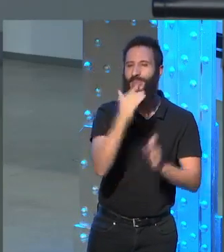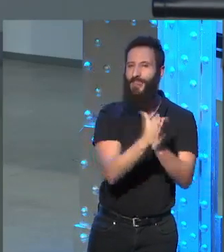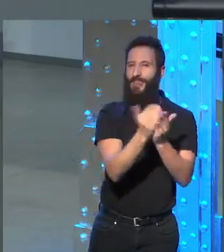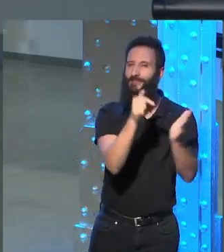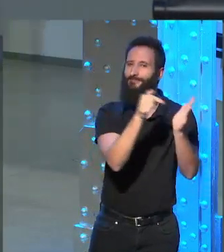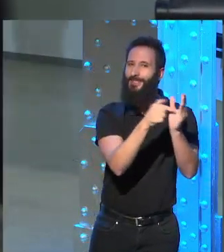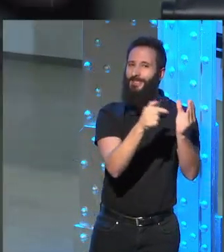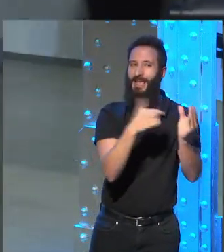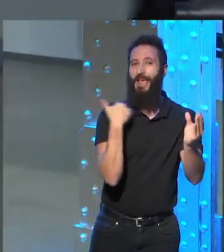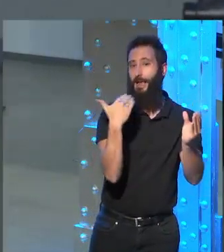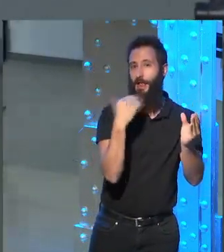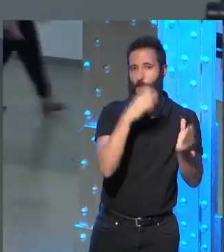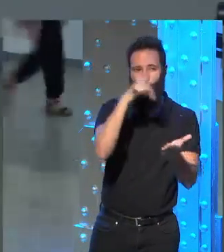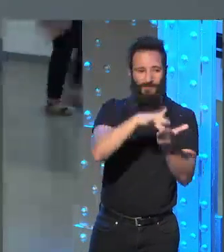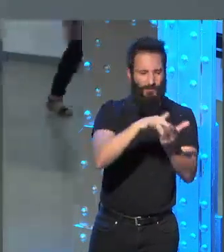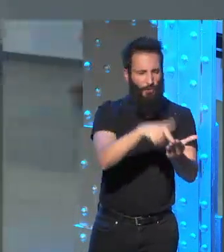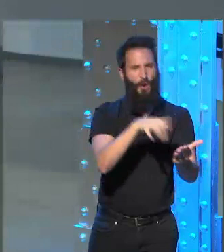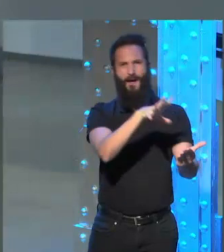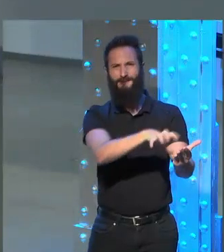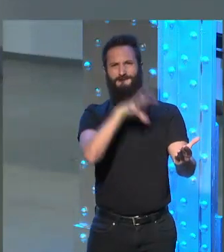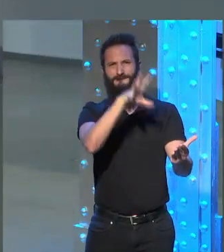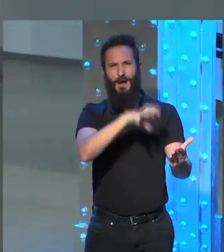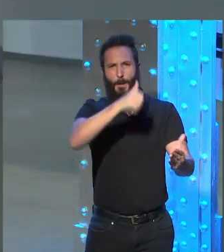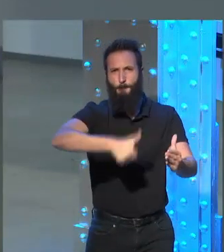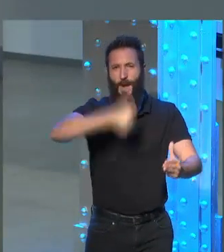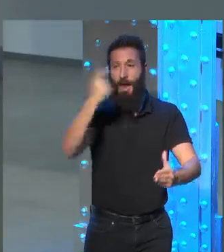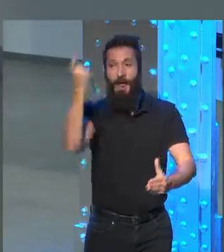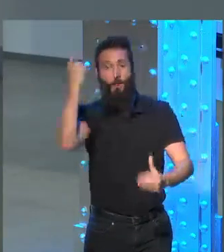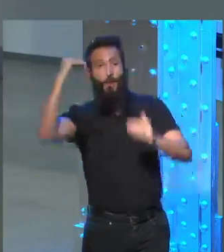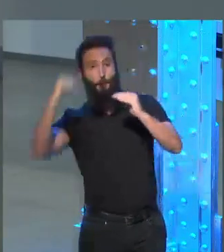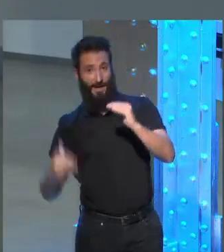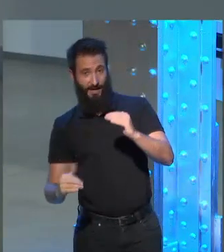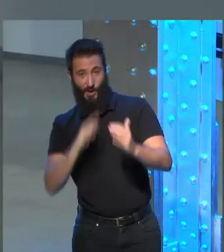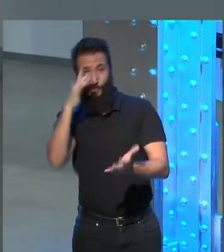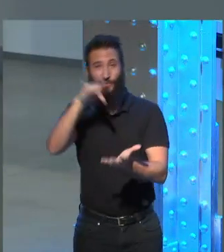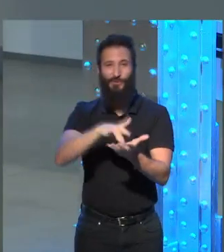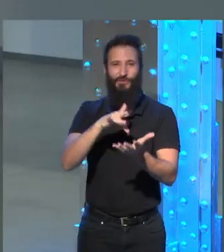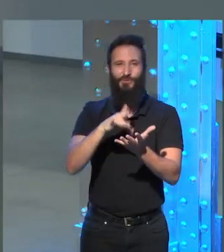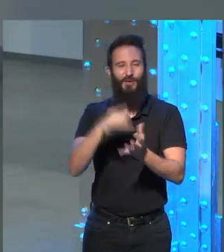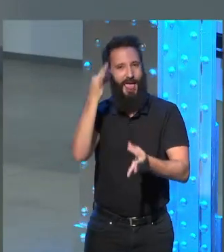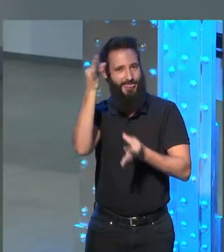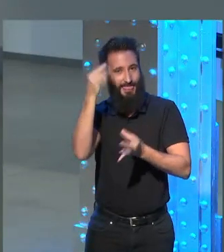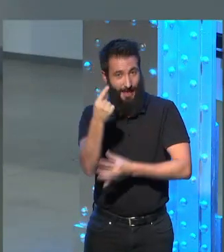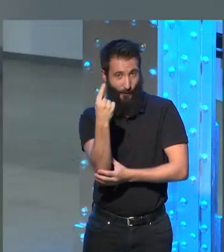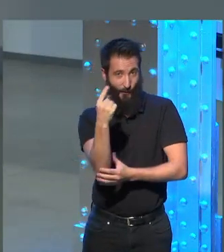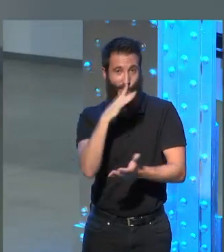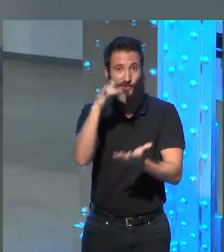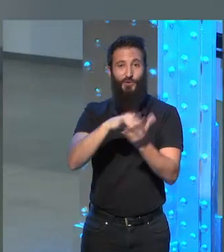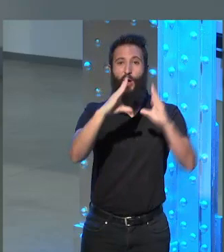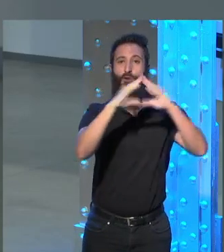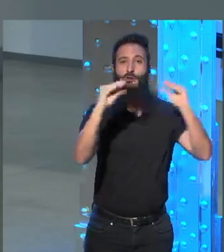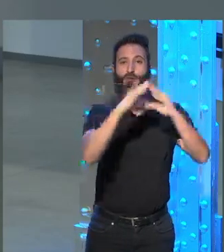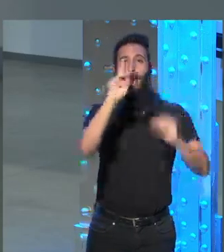que aprendió sobre su obra incluso más que los propios alumnos, porque además había una particularidad, la Universidad de Princeton